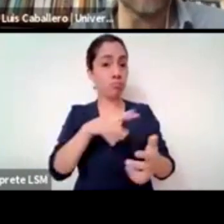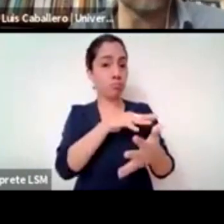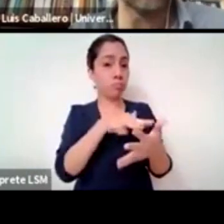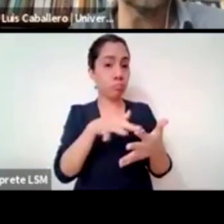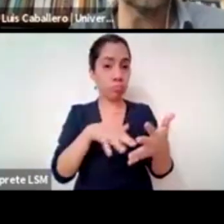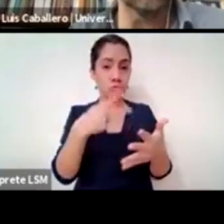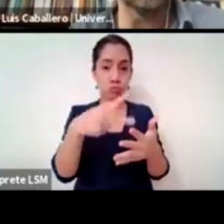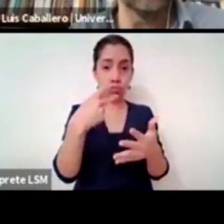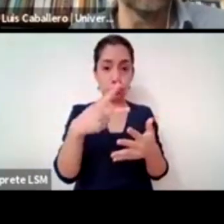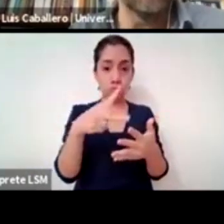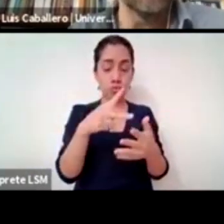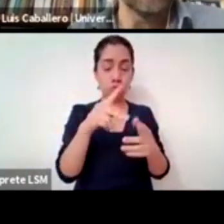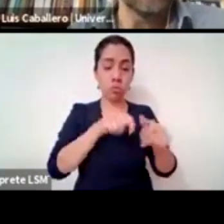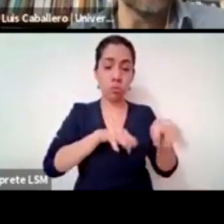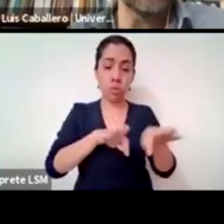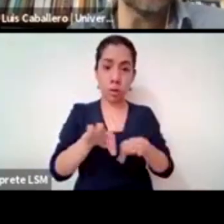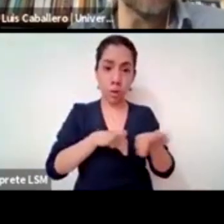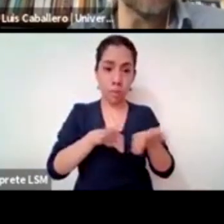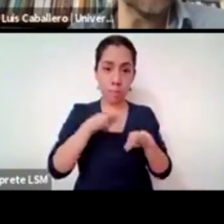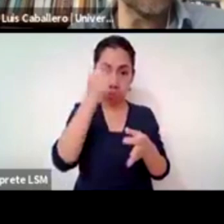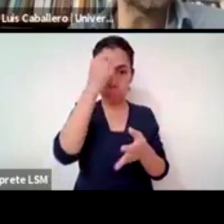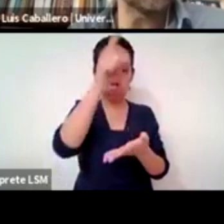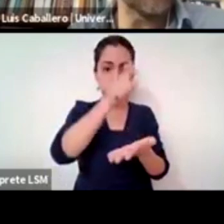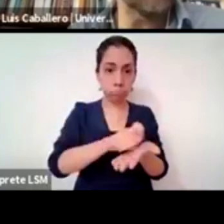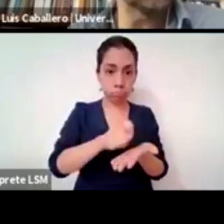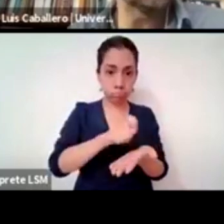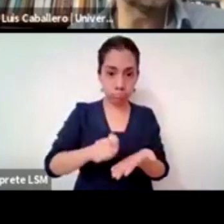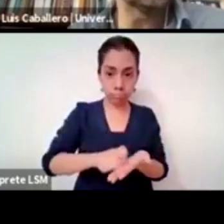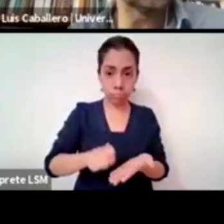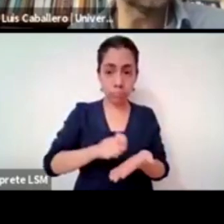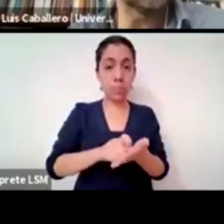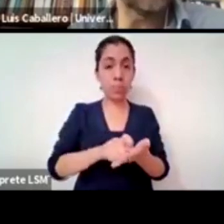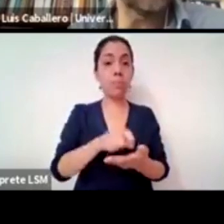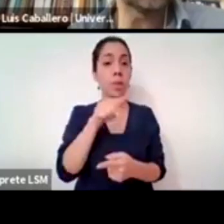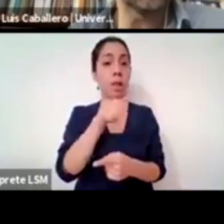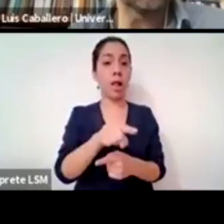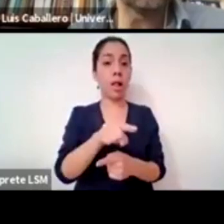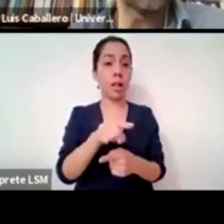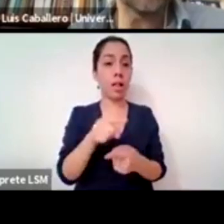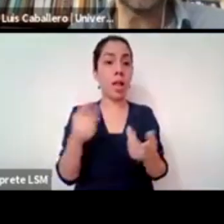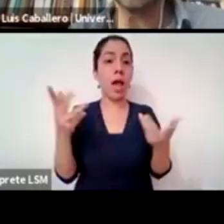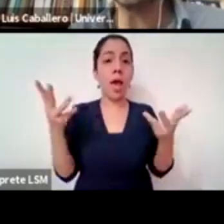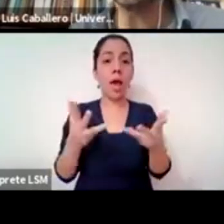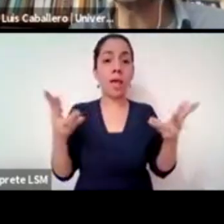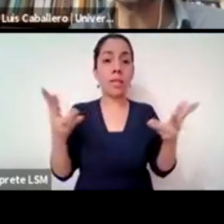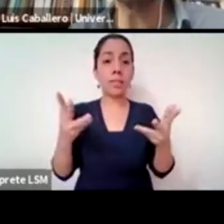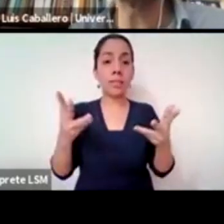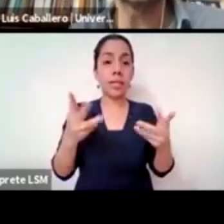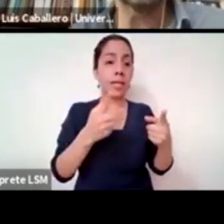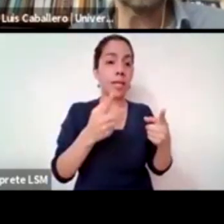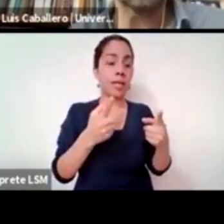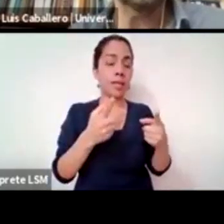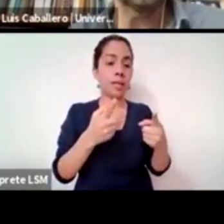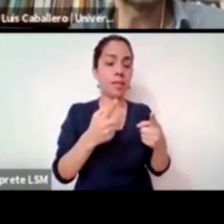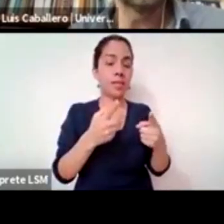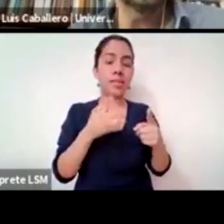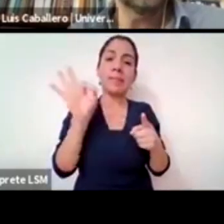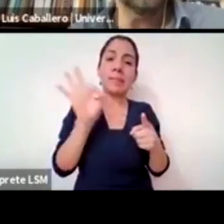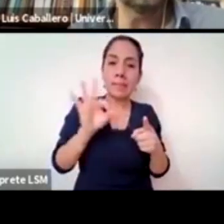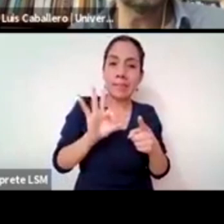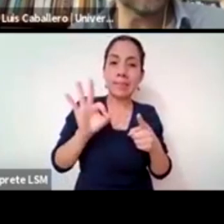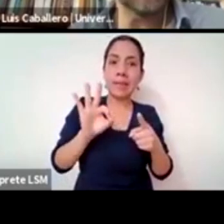libros y todo y él ha digamos pues hecho él ha navegado contra corriente